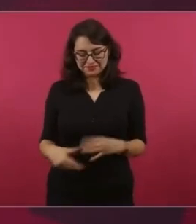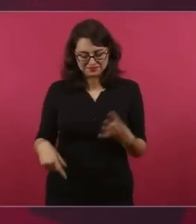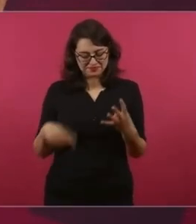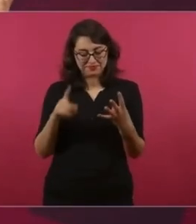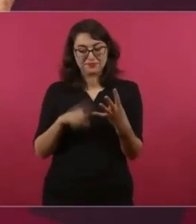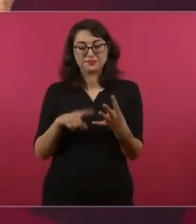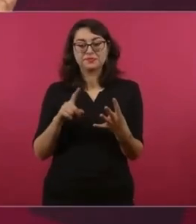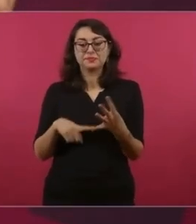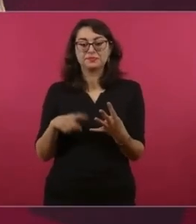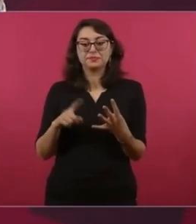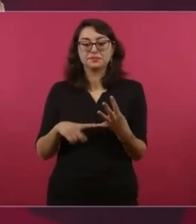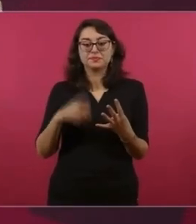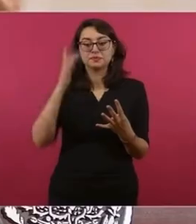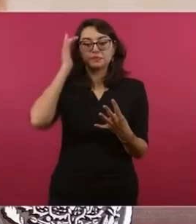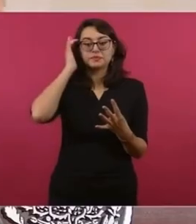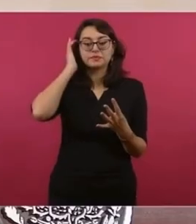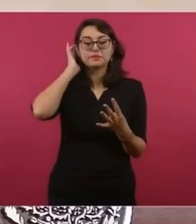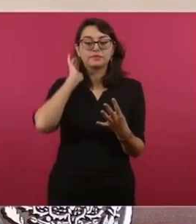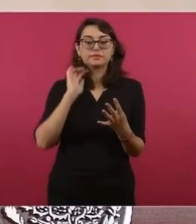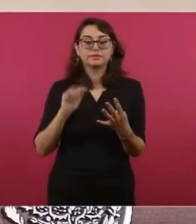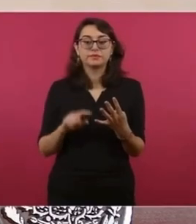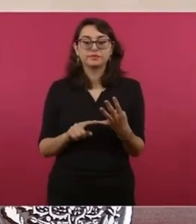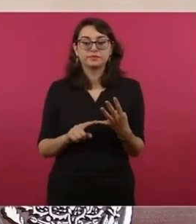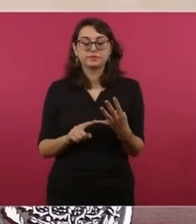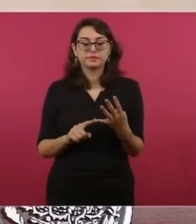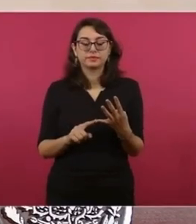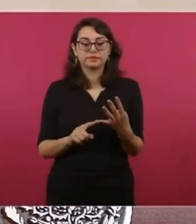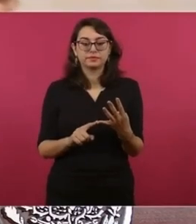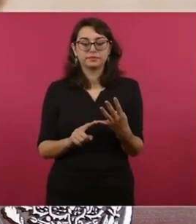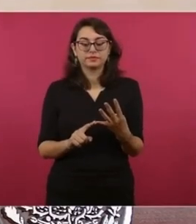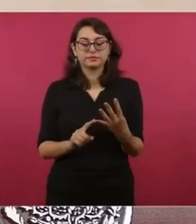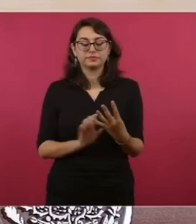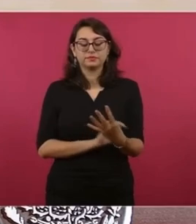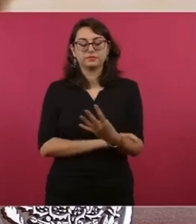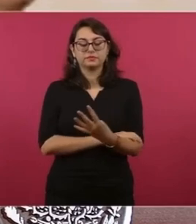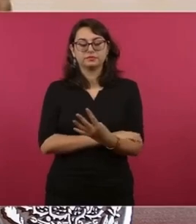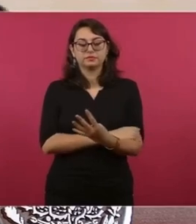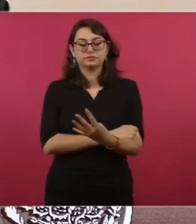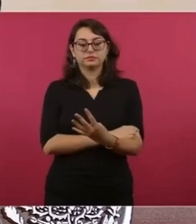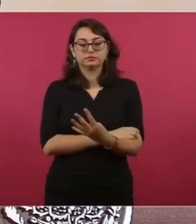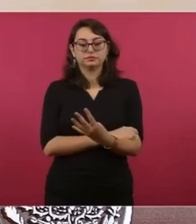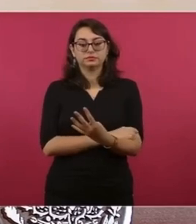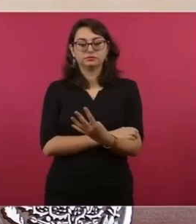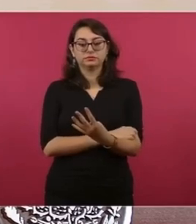Cuatro, ¿cuándo se había